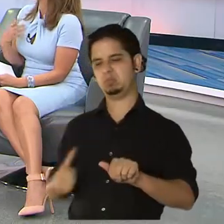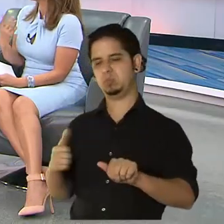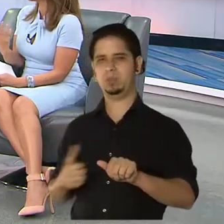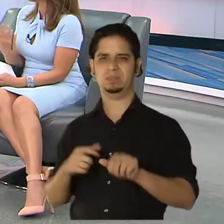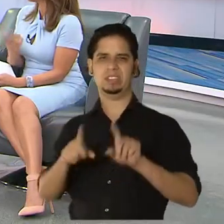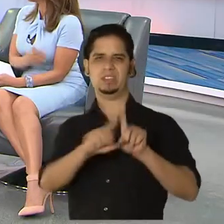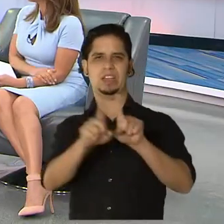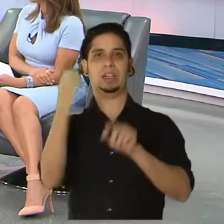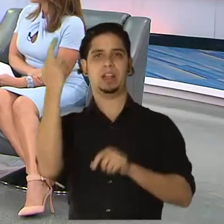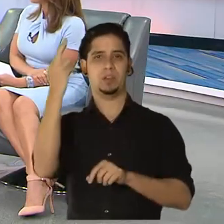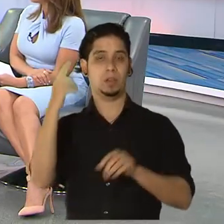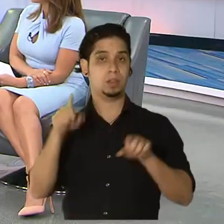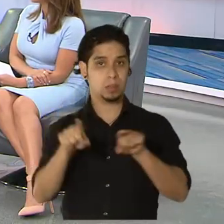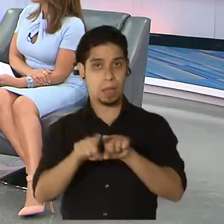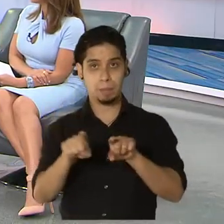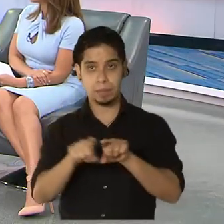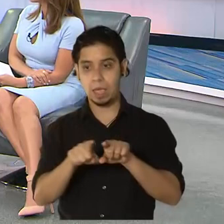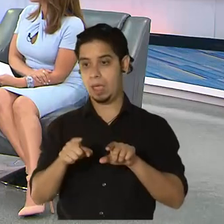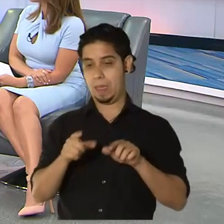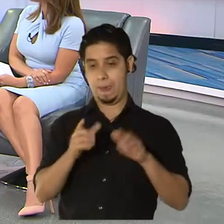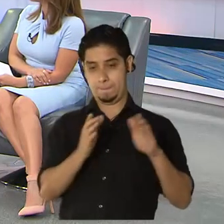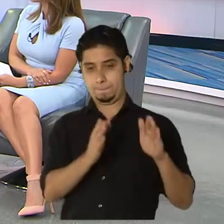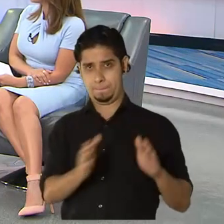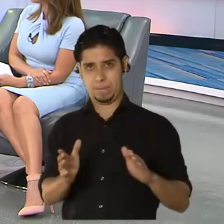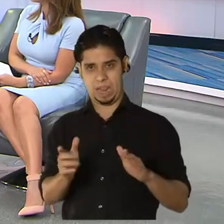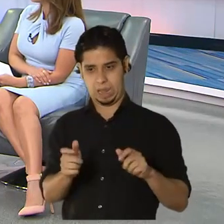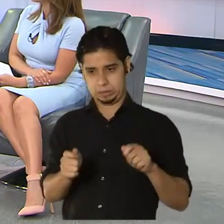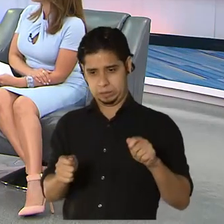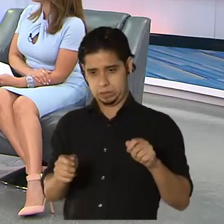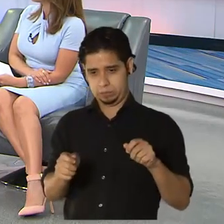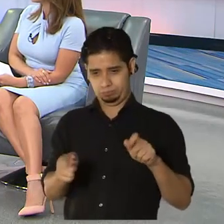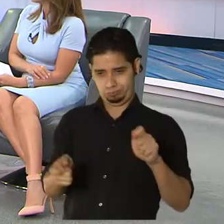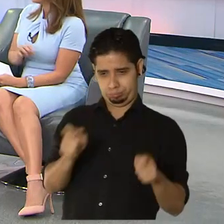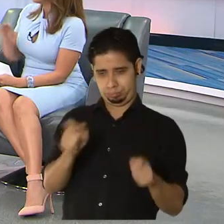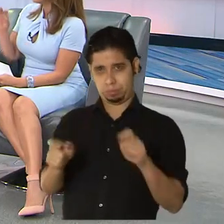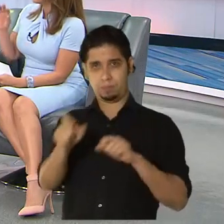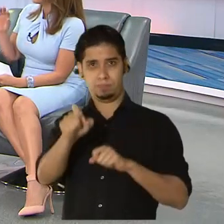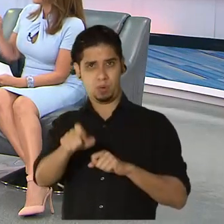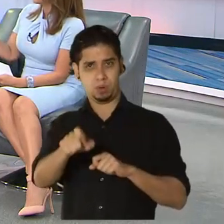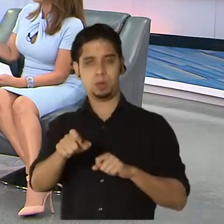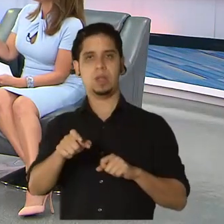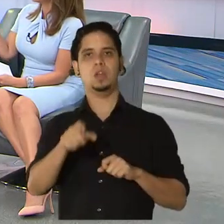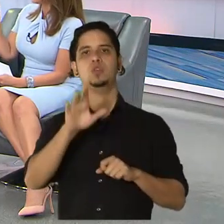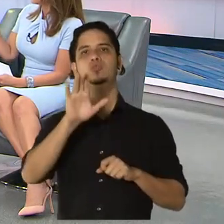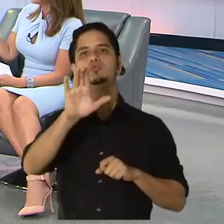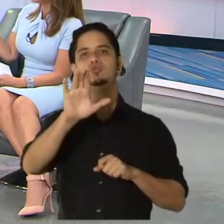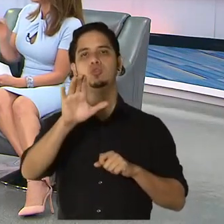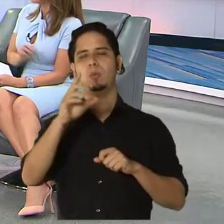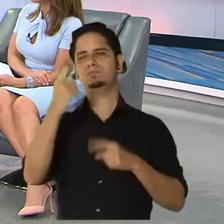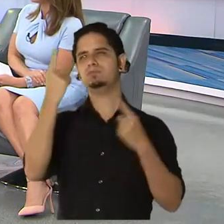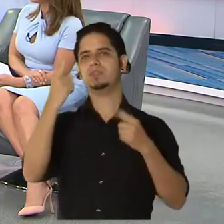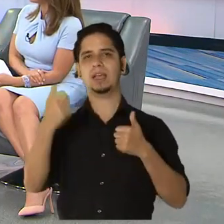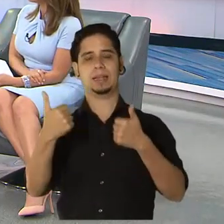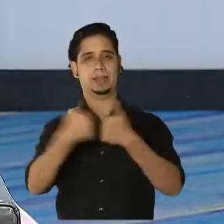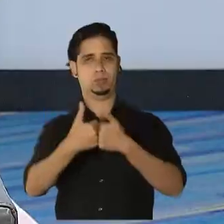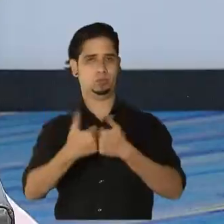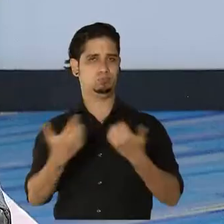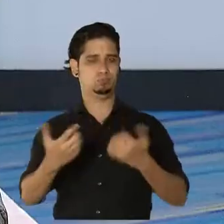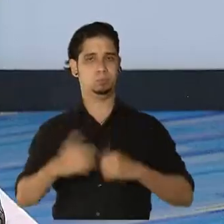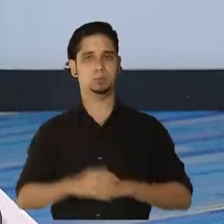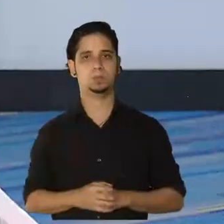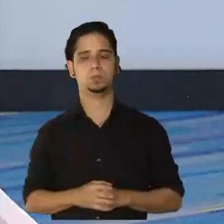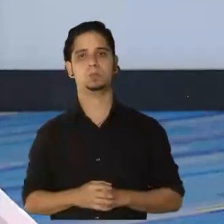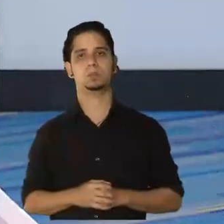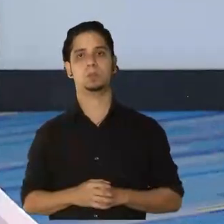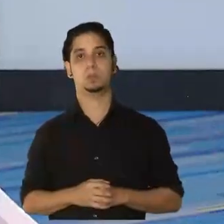habido que cambiar también un poco el plan. ¿Qué reto usted ve desde el punto de vista de epidemiología y desde la academia? Pues